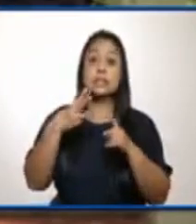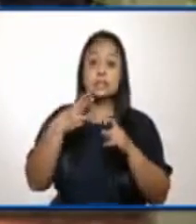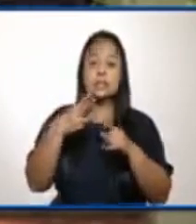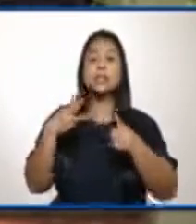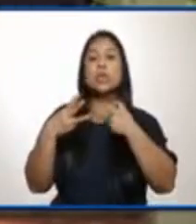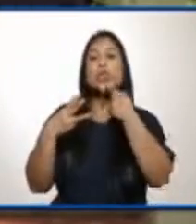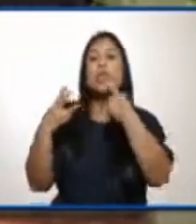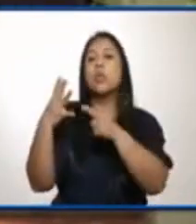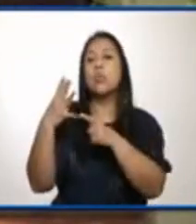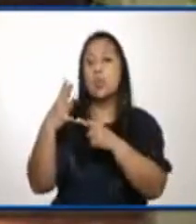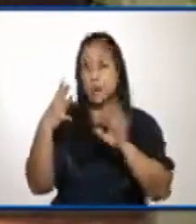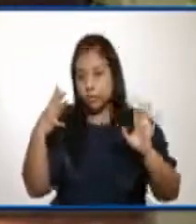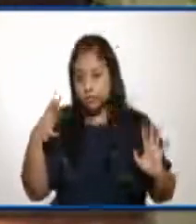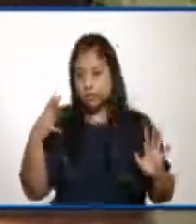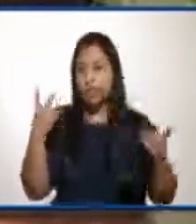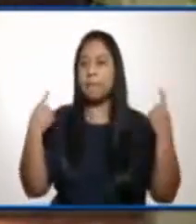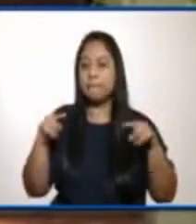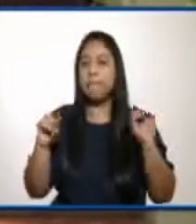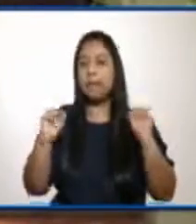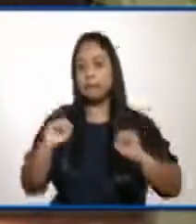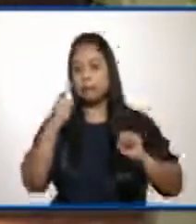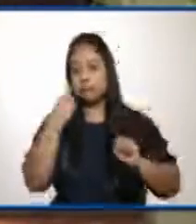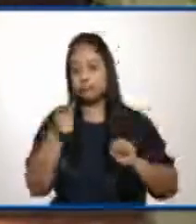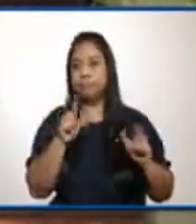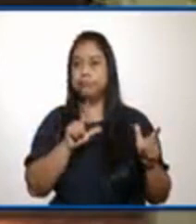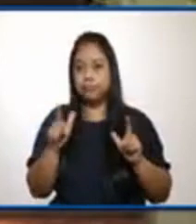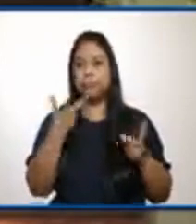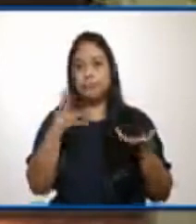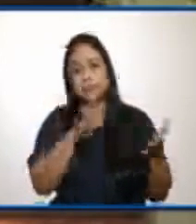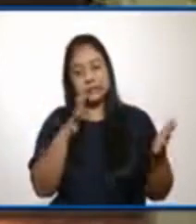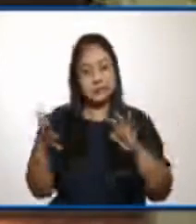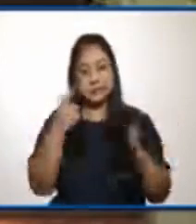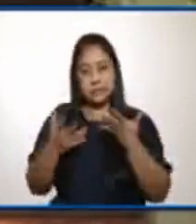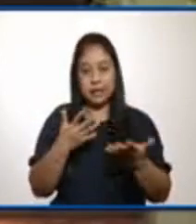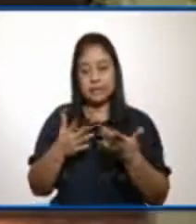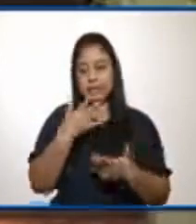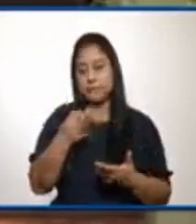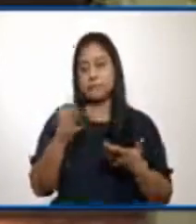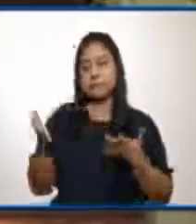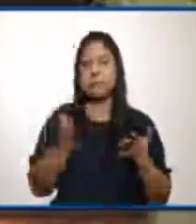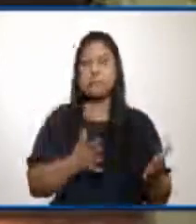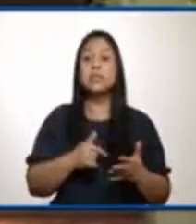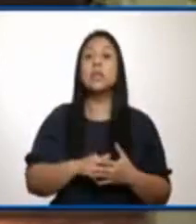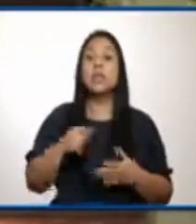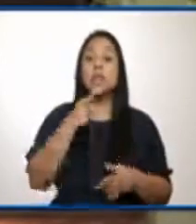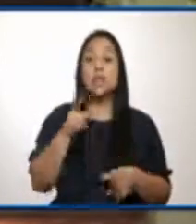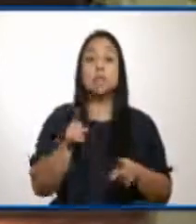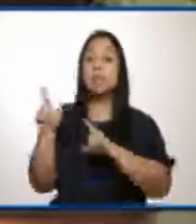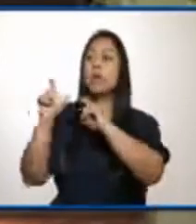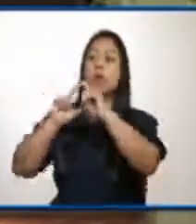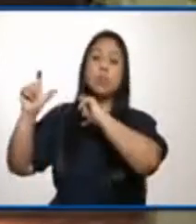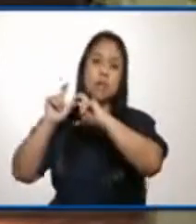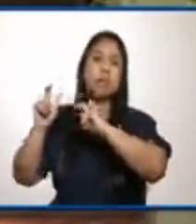menciono la cuarta para ser un poco más ajustados a la realidad. En cuanto, ni nos comunicamos